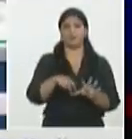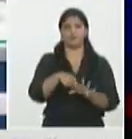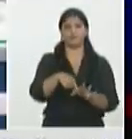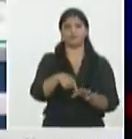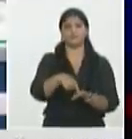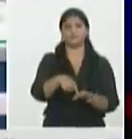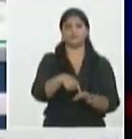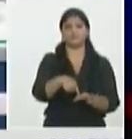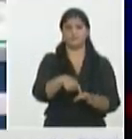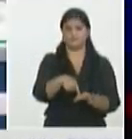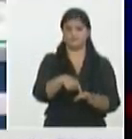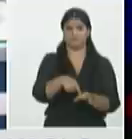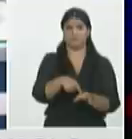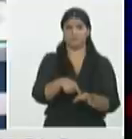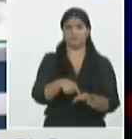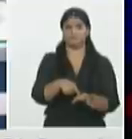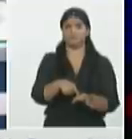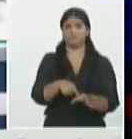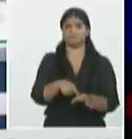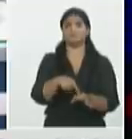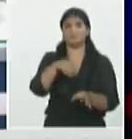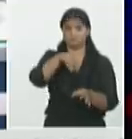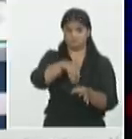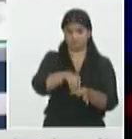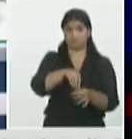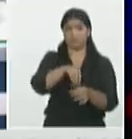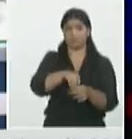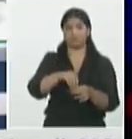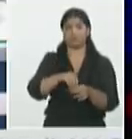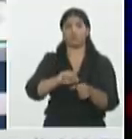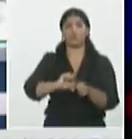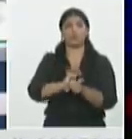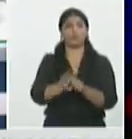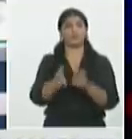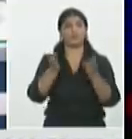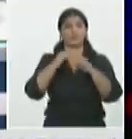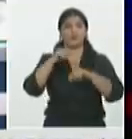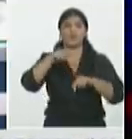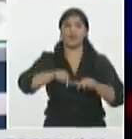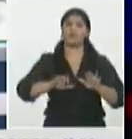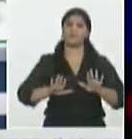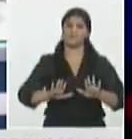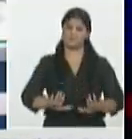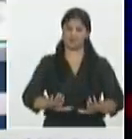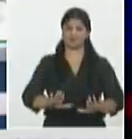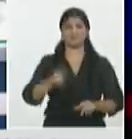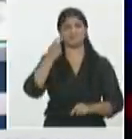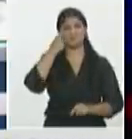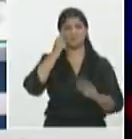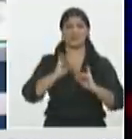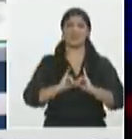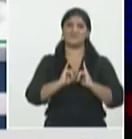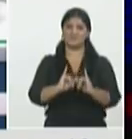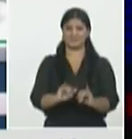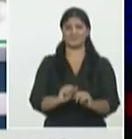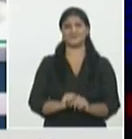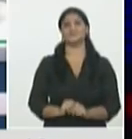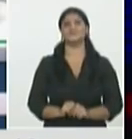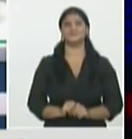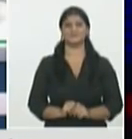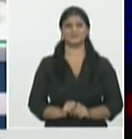Isla de la Juventud sin transmisión autóctona por el nuevo coronavirus nosotros nos vamos a una pausa para ampliar otras